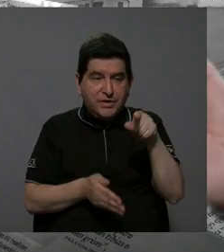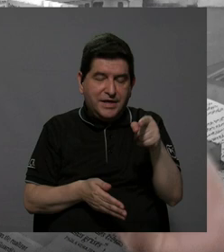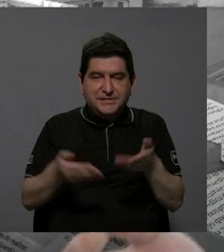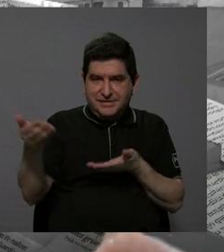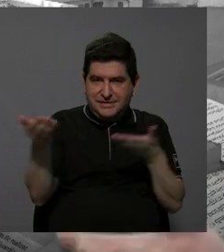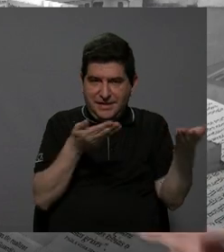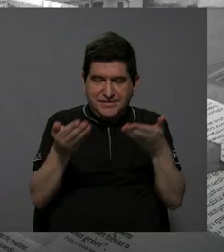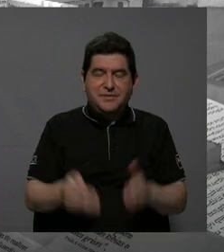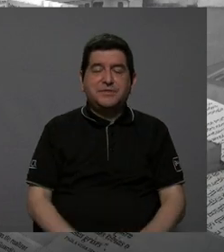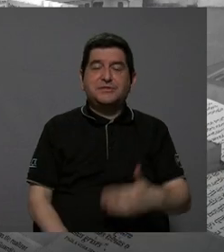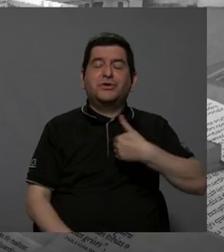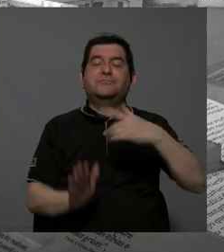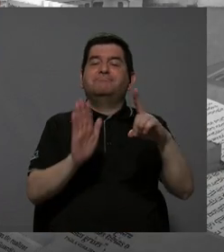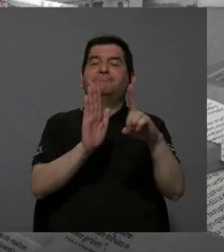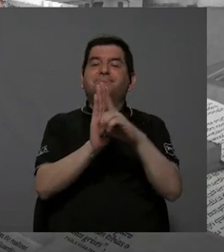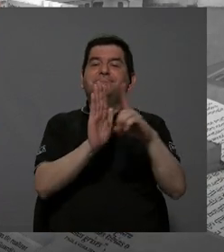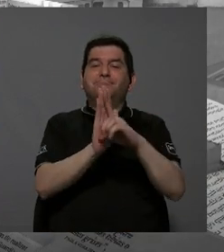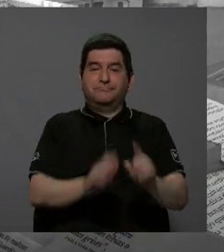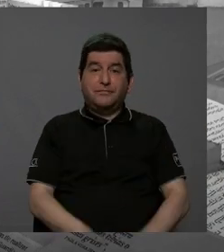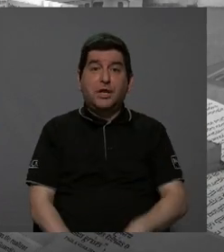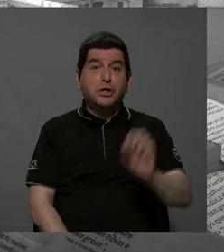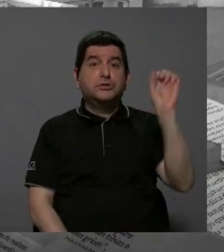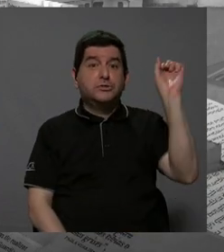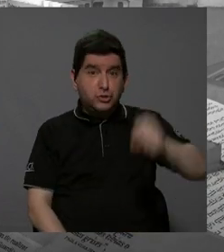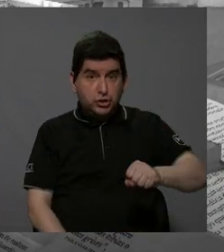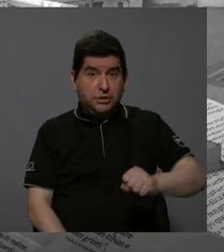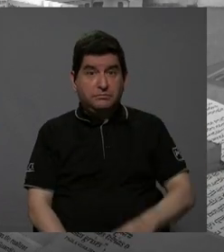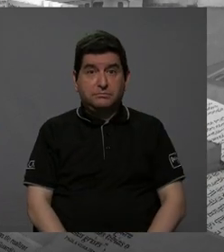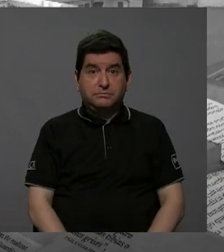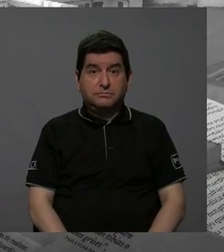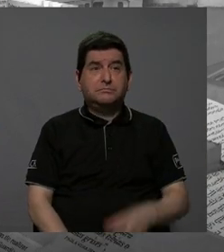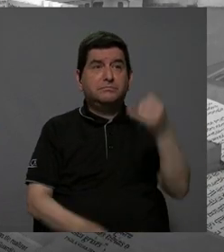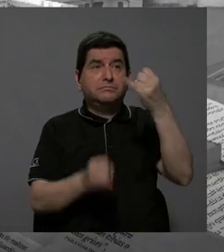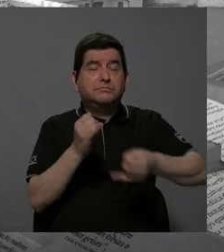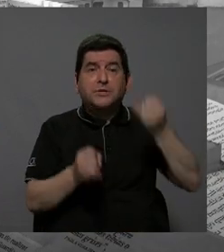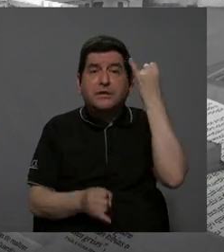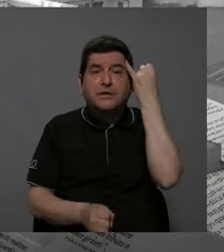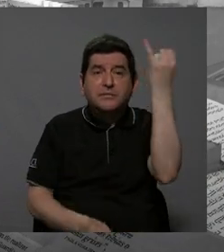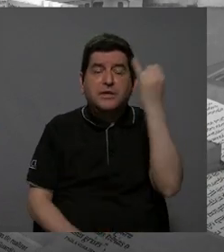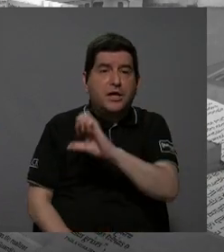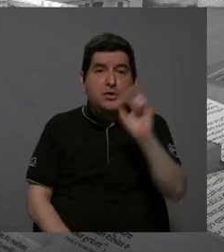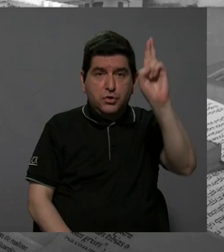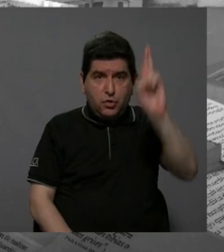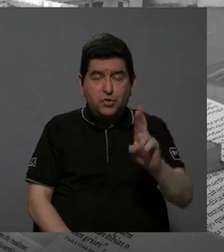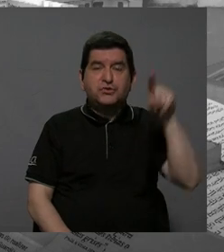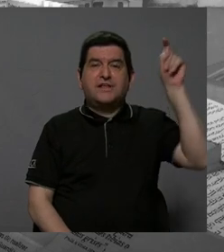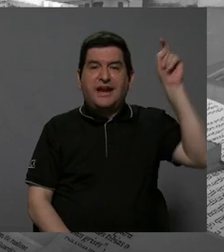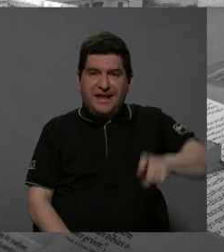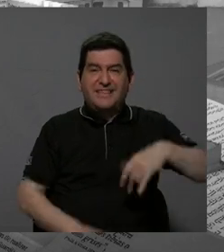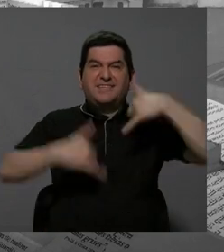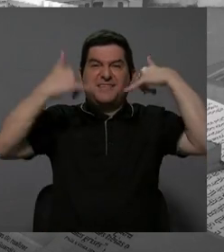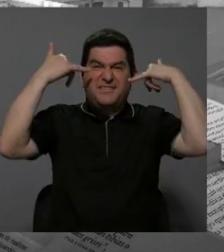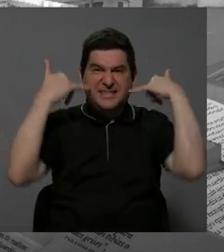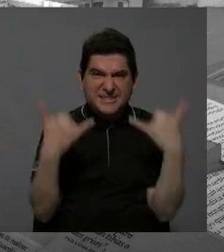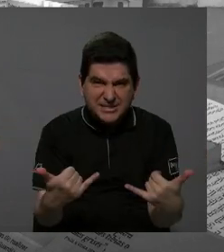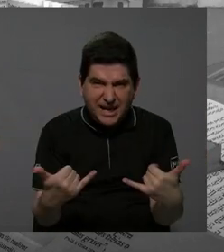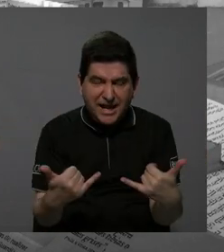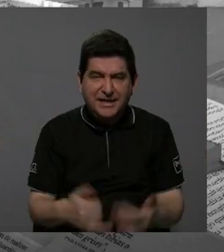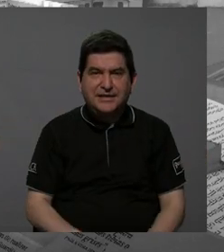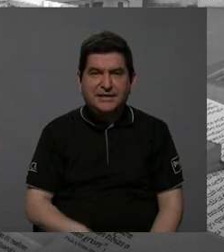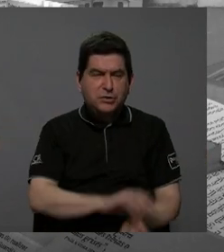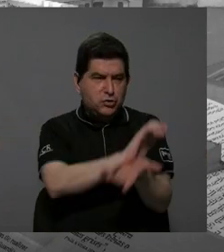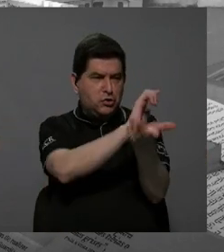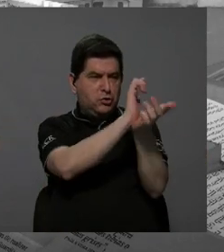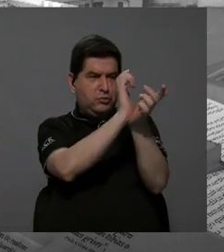servicio merecen. Entonces, sí, para terminar la idea, Costa Rica debería ir ya migrando